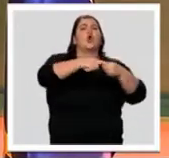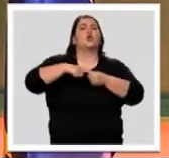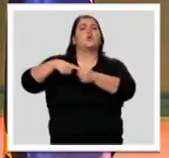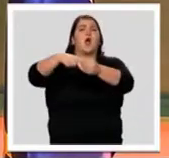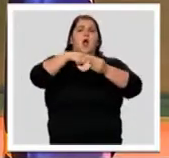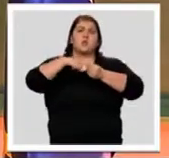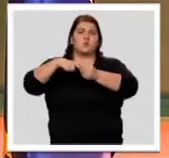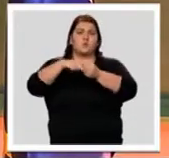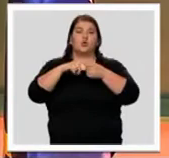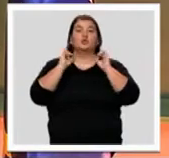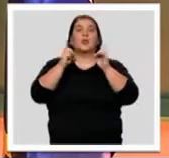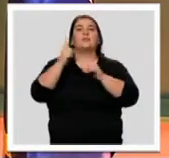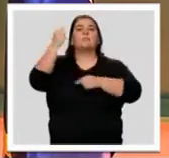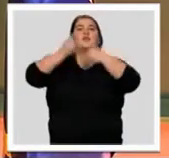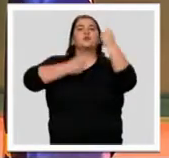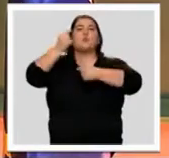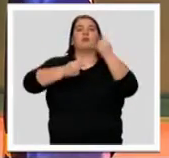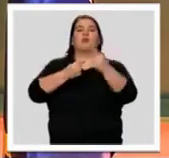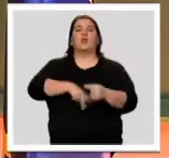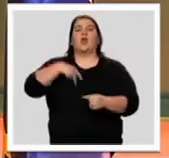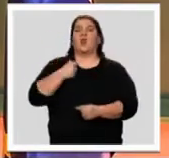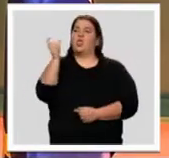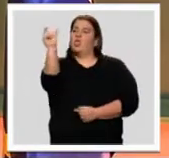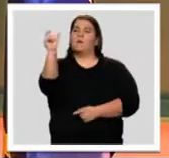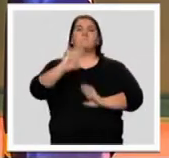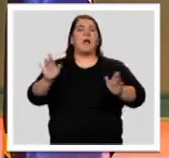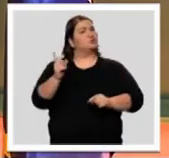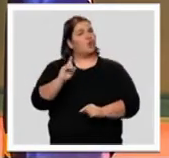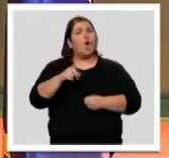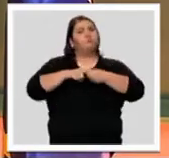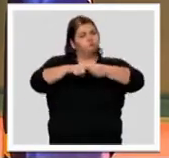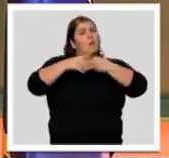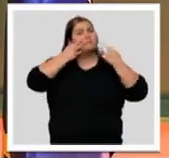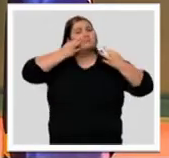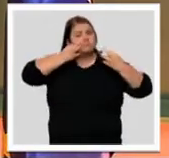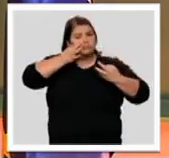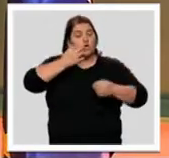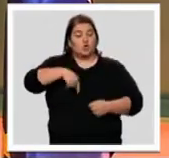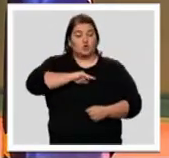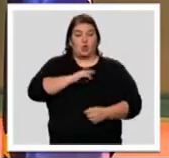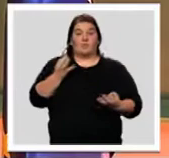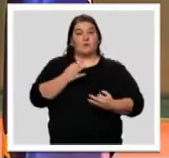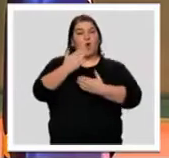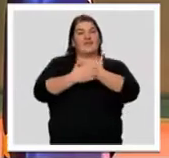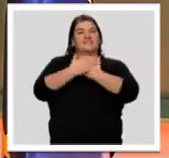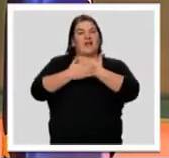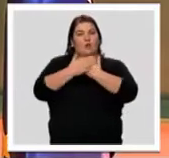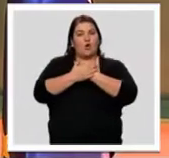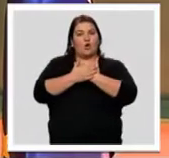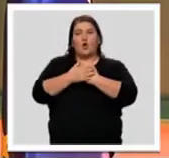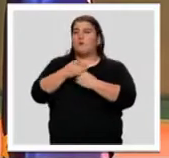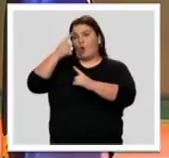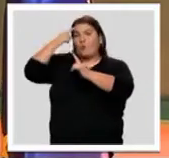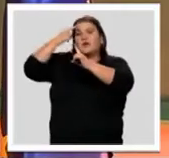que un capítulo de los presupuestos generales del Estado. Reforzar el papel del Estado es necesario para que exista más